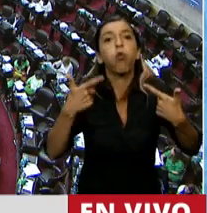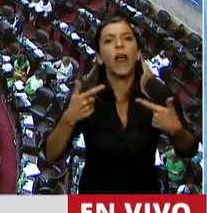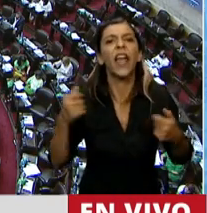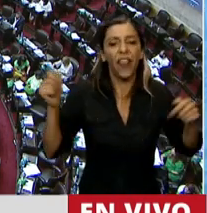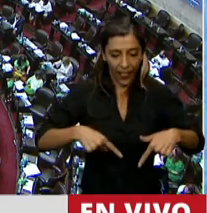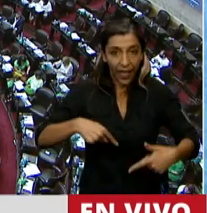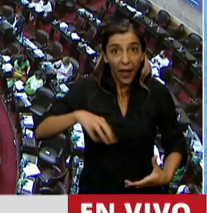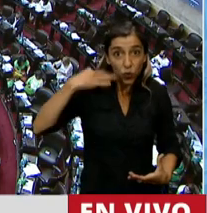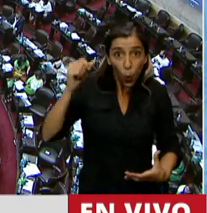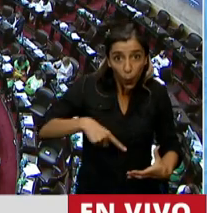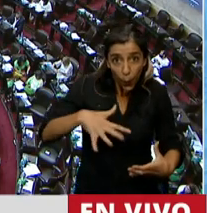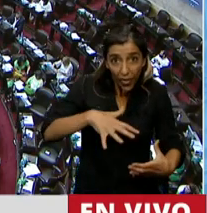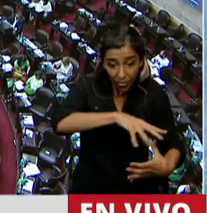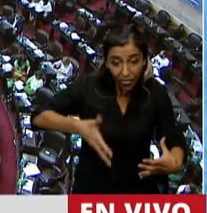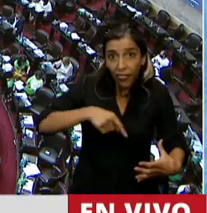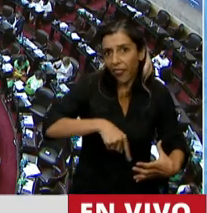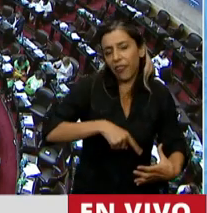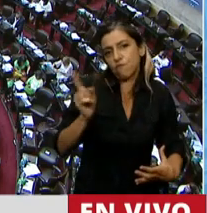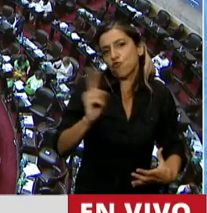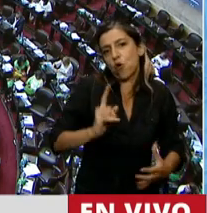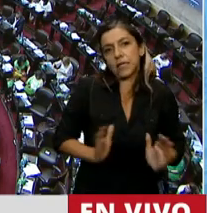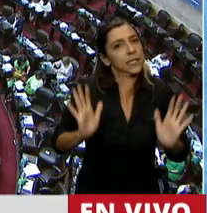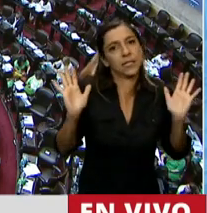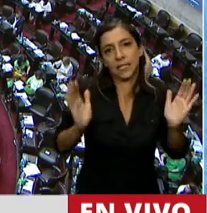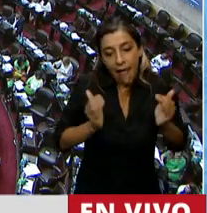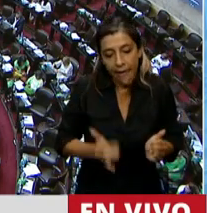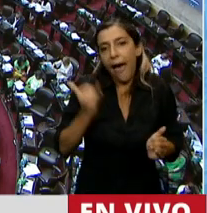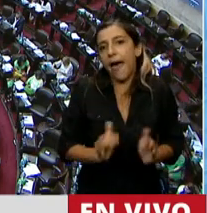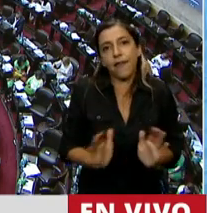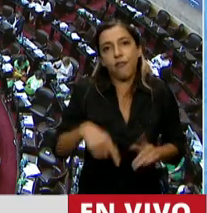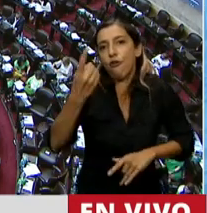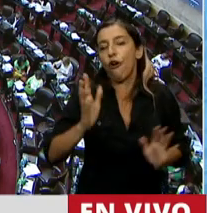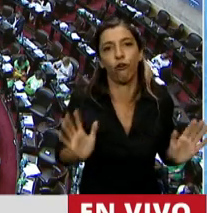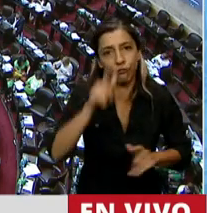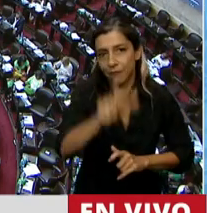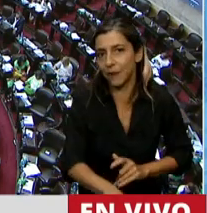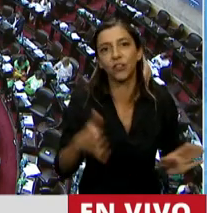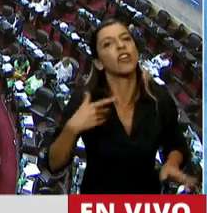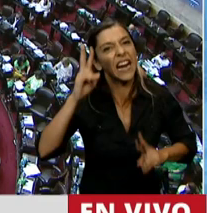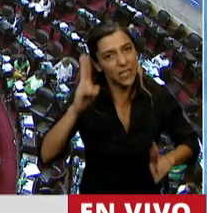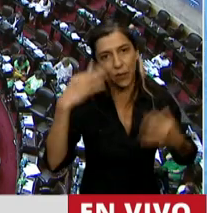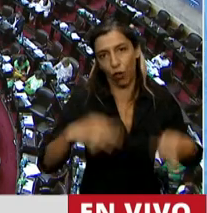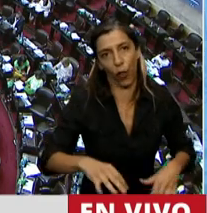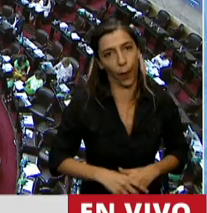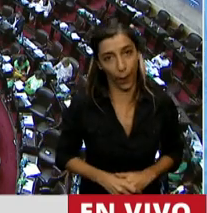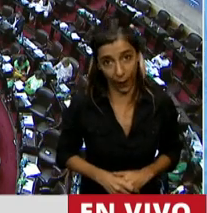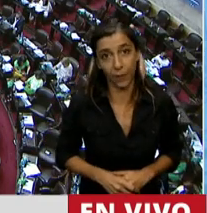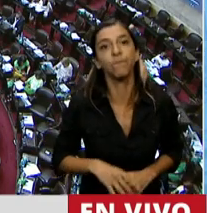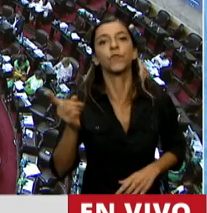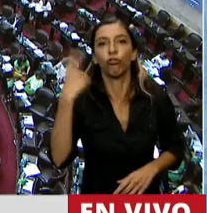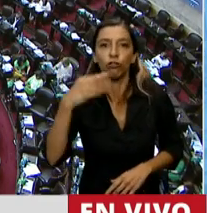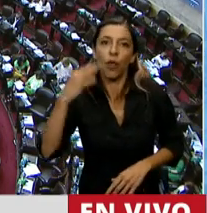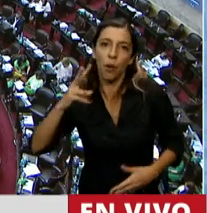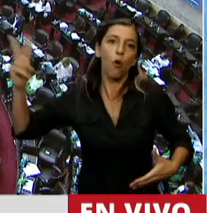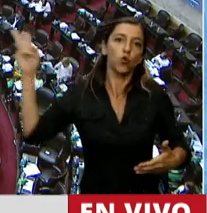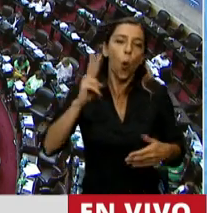vida es de otro, es otra vida. Esta otredad amerita el máximo respeto, la mayor custodia legal,